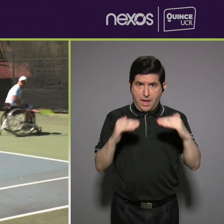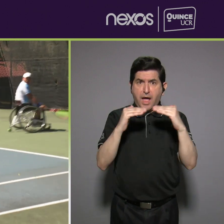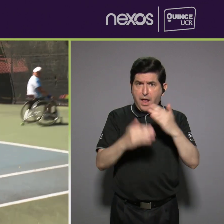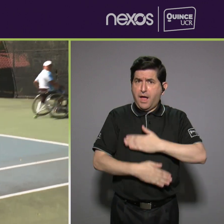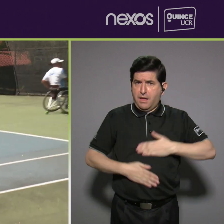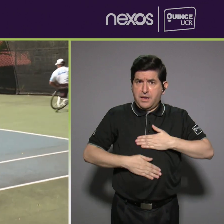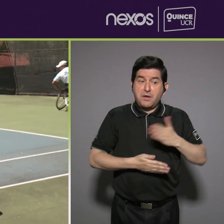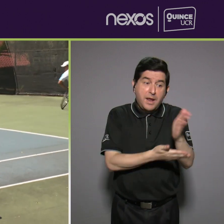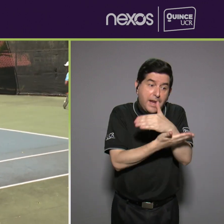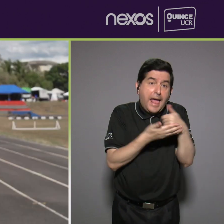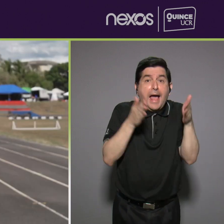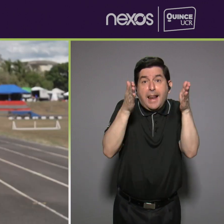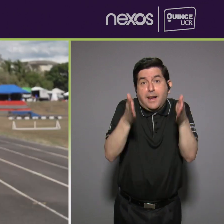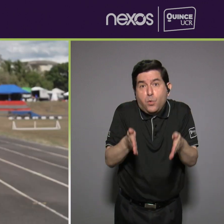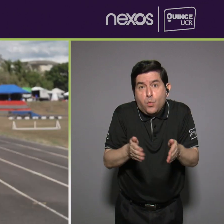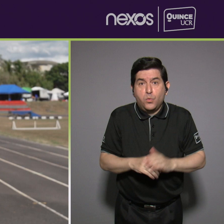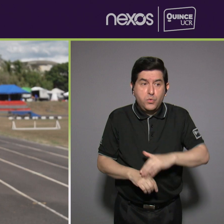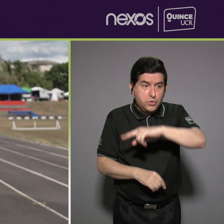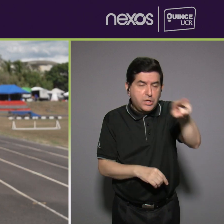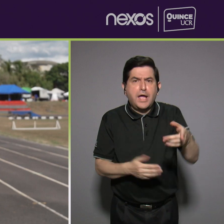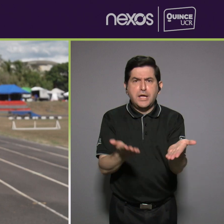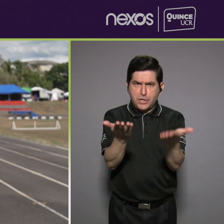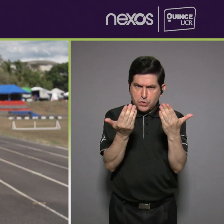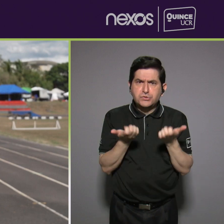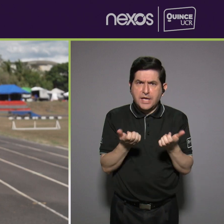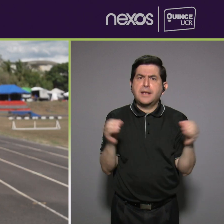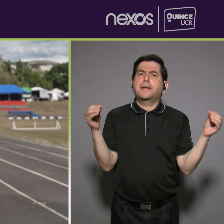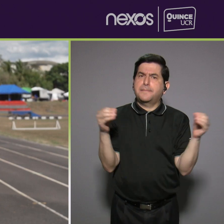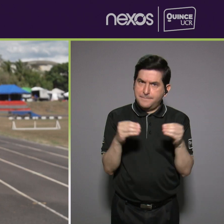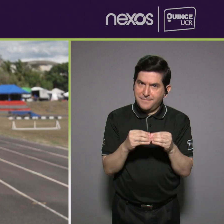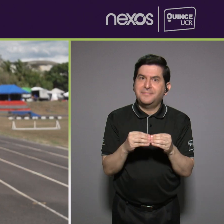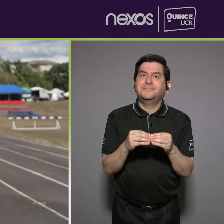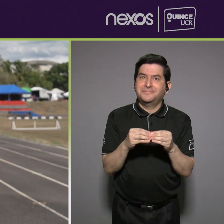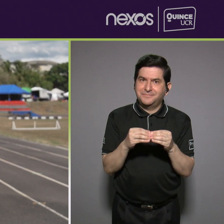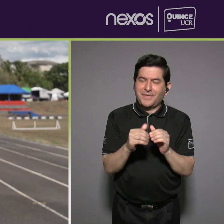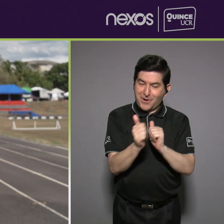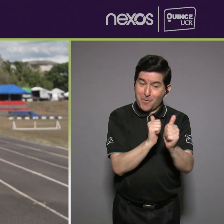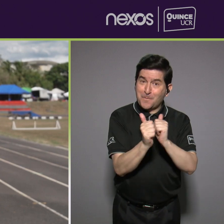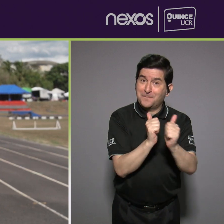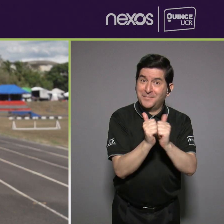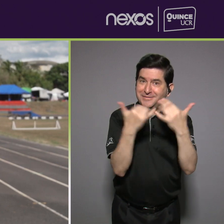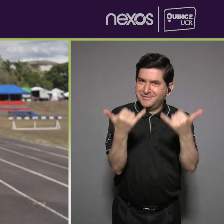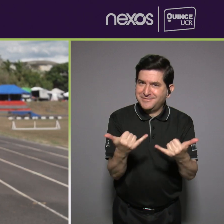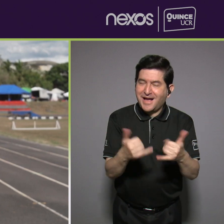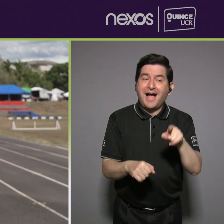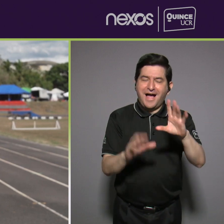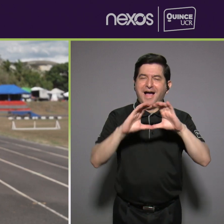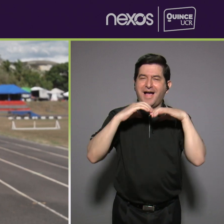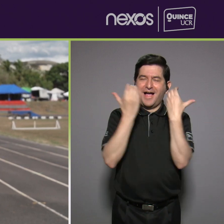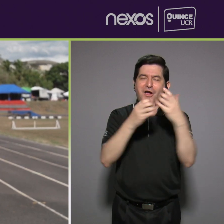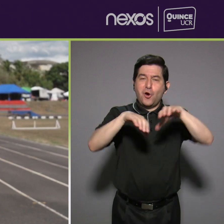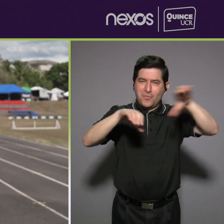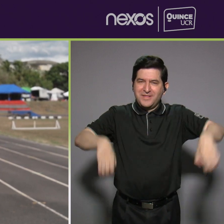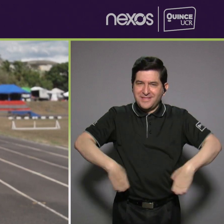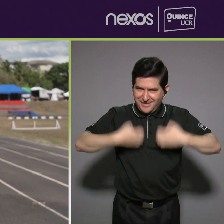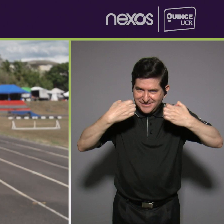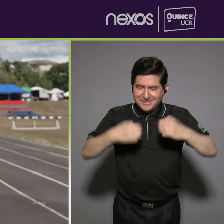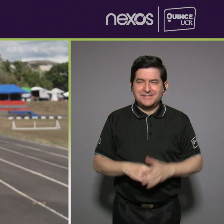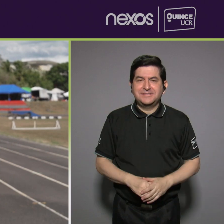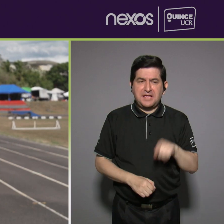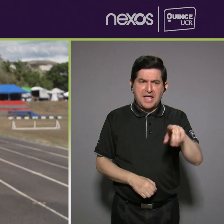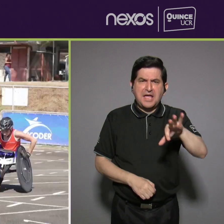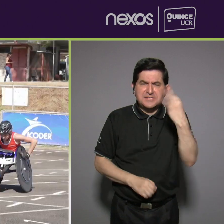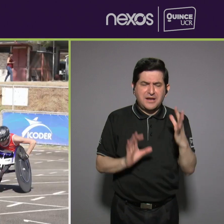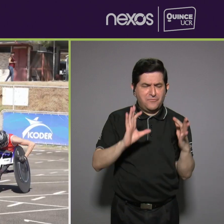Y algunos de ellos van a querer hacer algo más, que es competición. Entonces, para eso están los comités cantonales. Creo que esa es la manera como vamos a